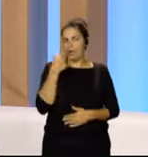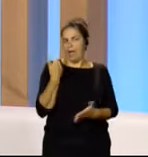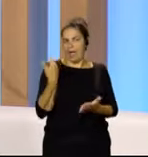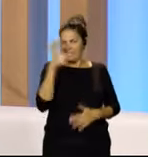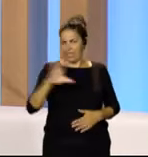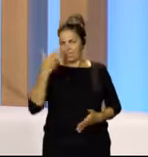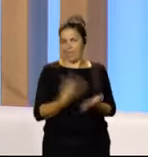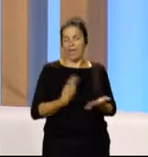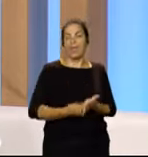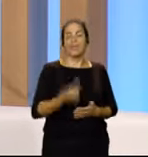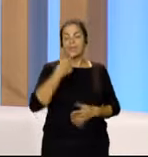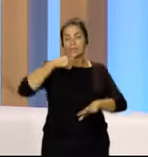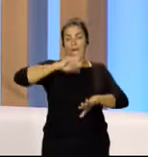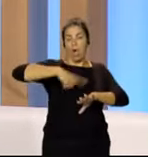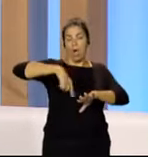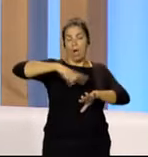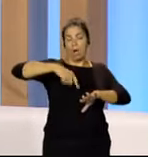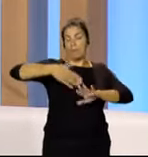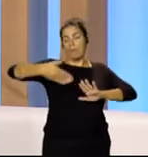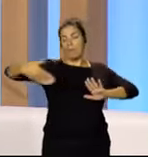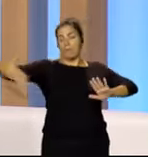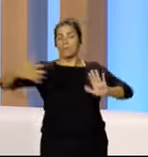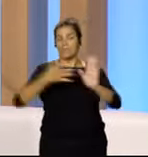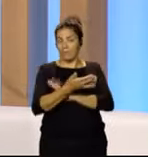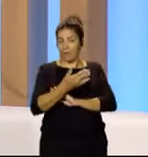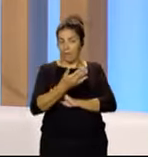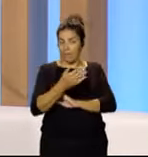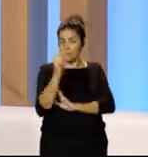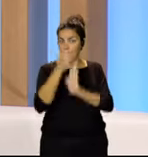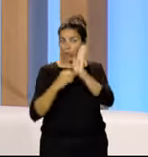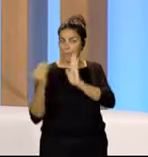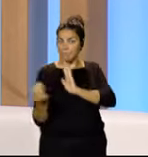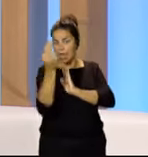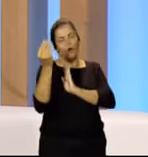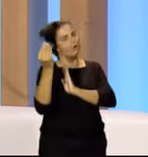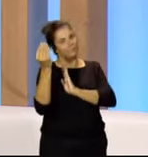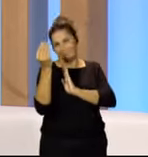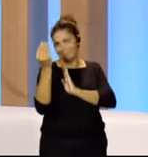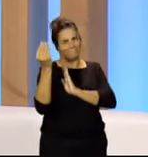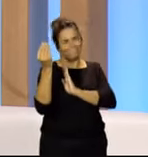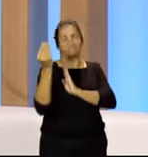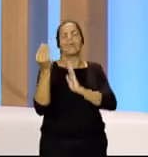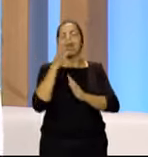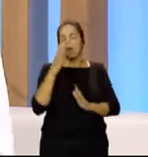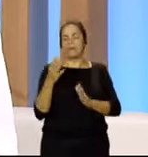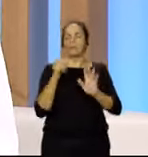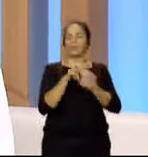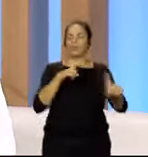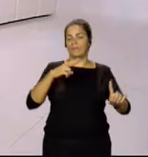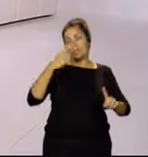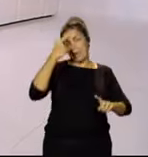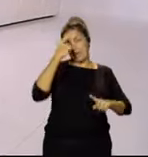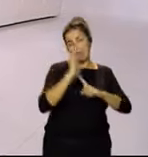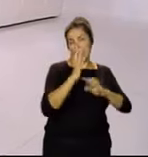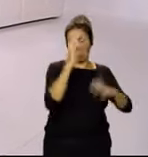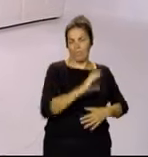que más horas de estudio no necesariamente significan una mejor nota. Lo vamos a hablar desde el punto de vista de la neurociencia con Raquel